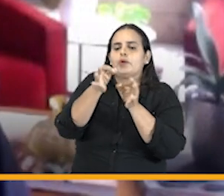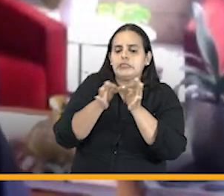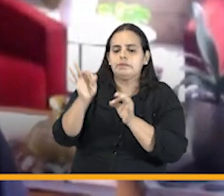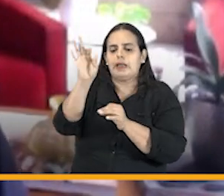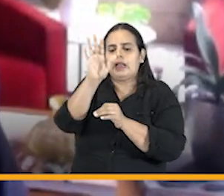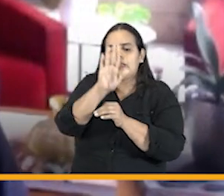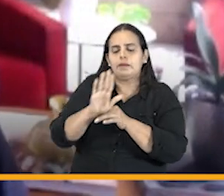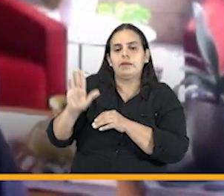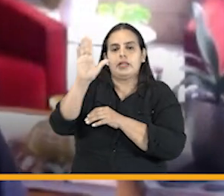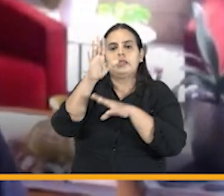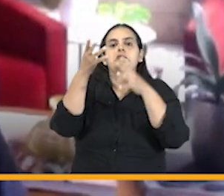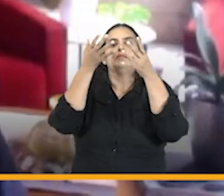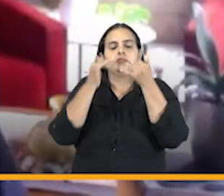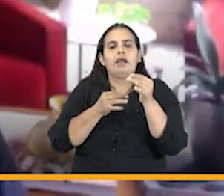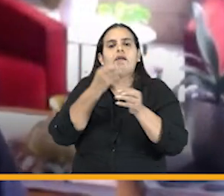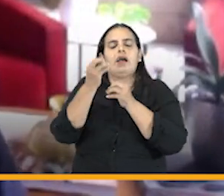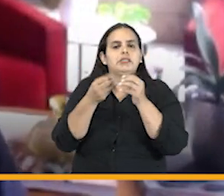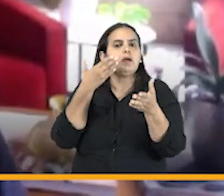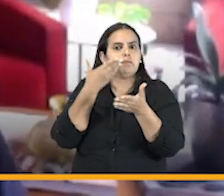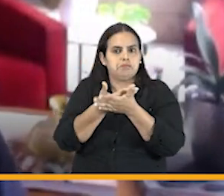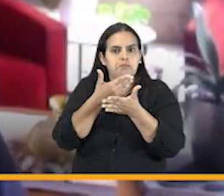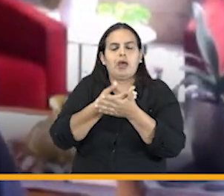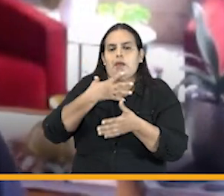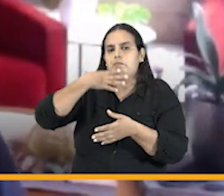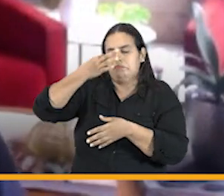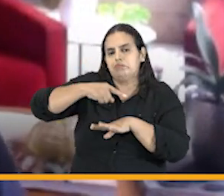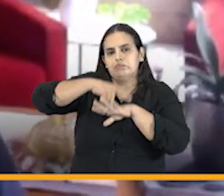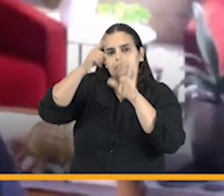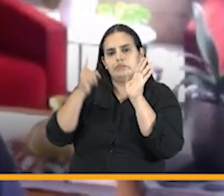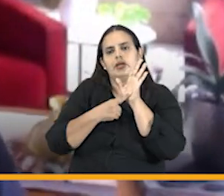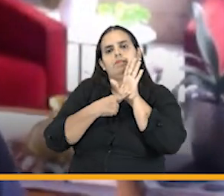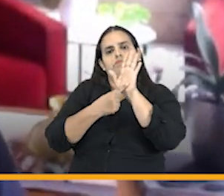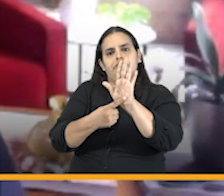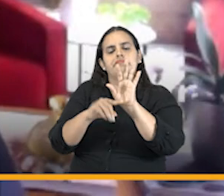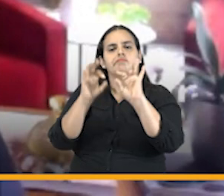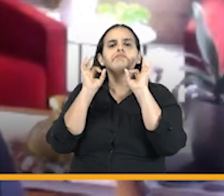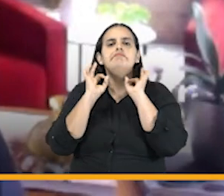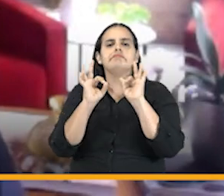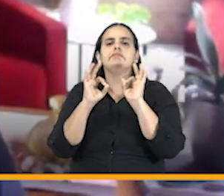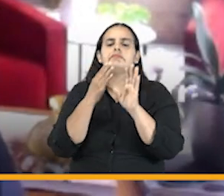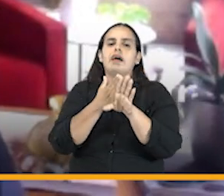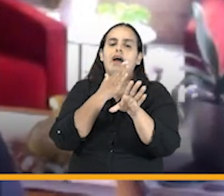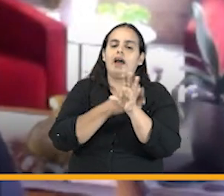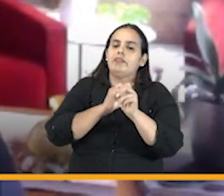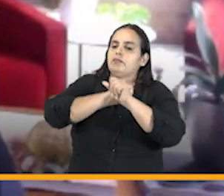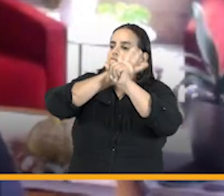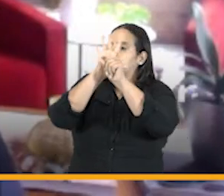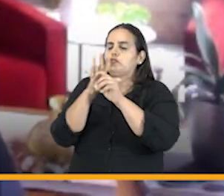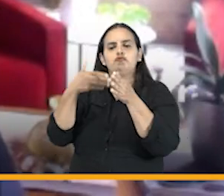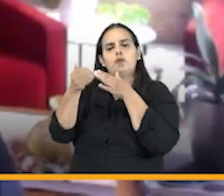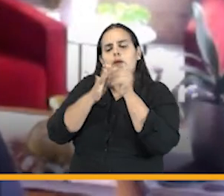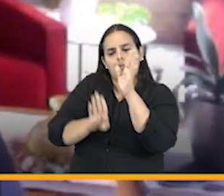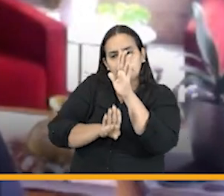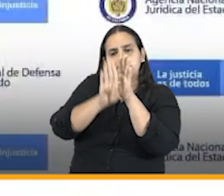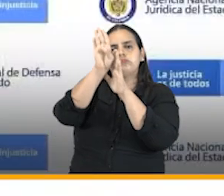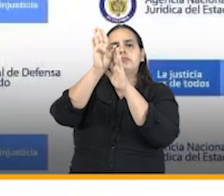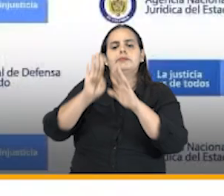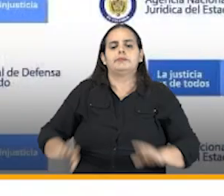departamental pues fue evidente y nos muestra una agencia que a pesar de la pandemia avanza